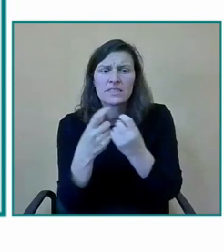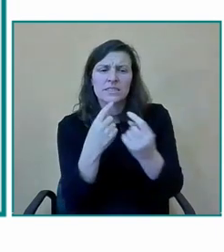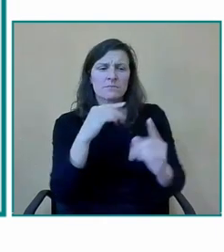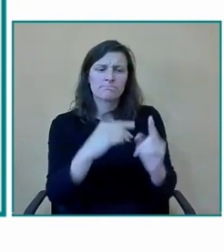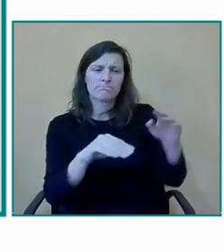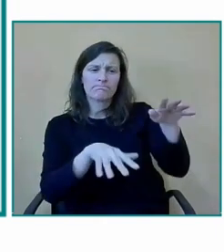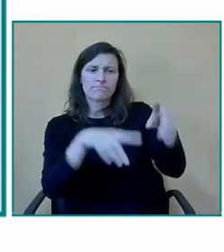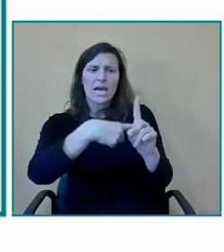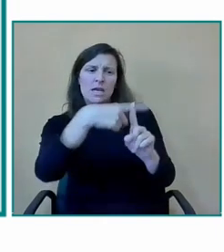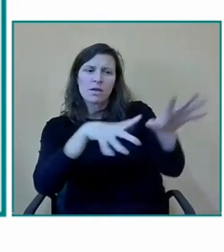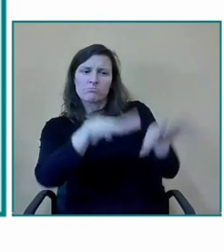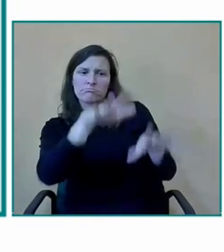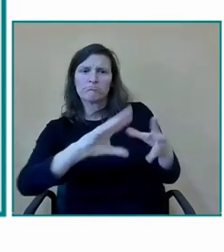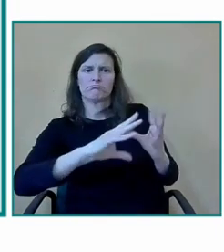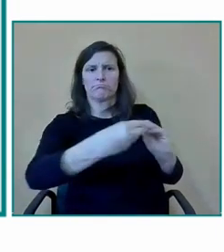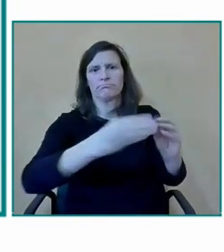a sus necesidades